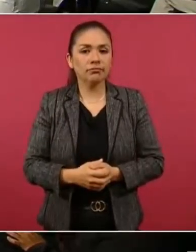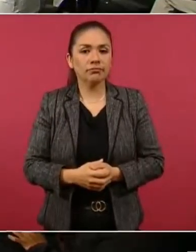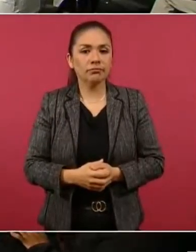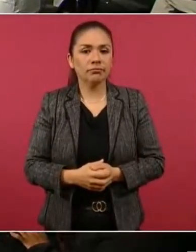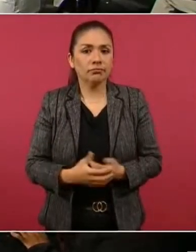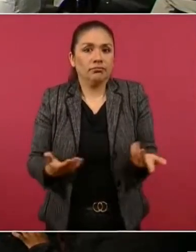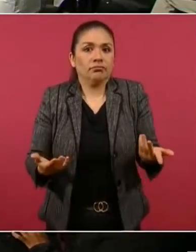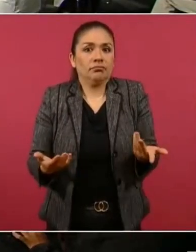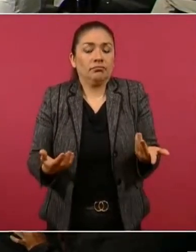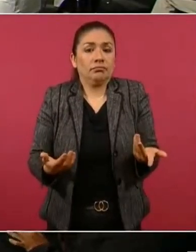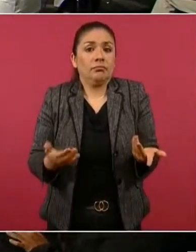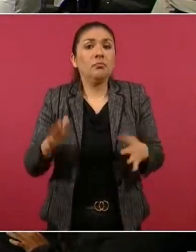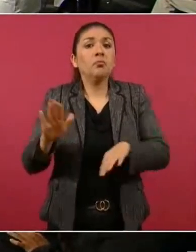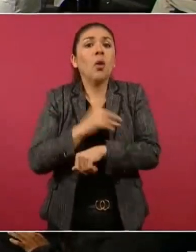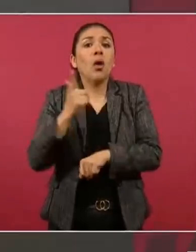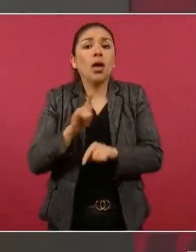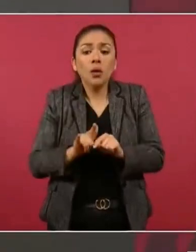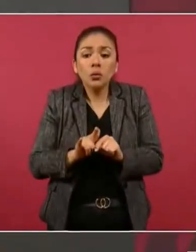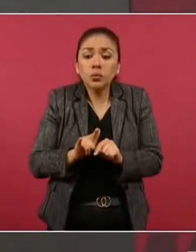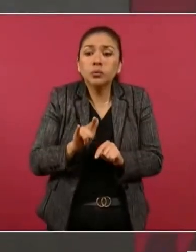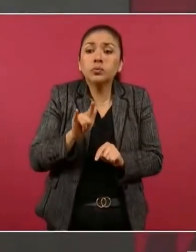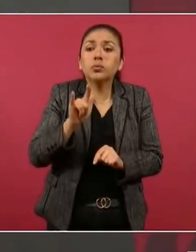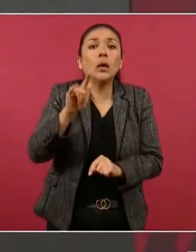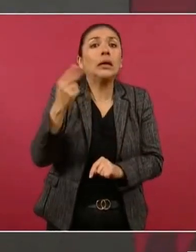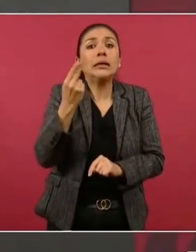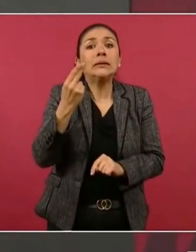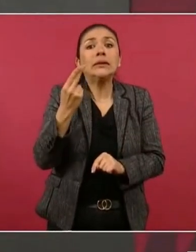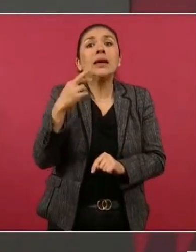porque apenas se está subiendo y hay que bajarlo.